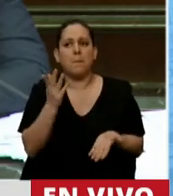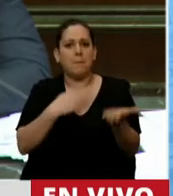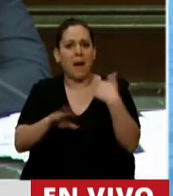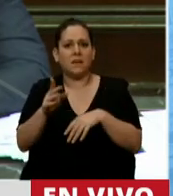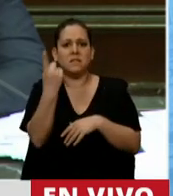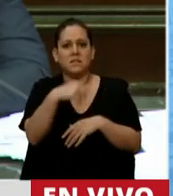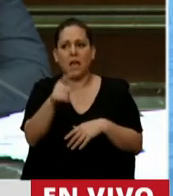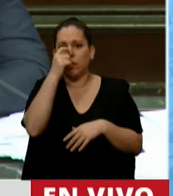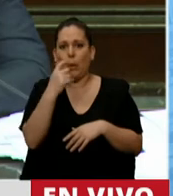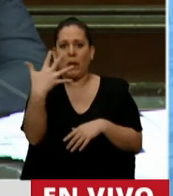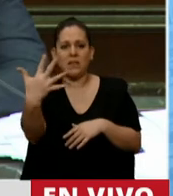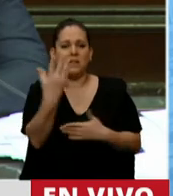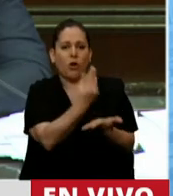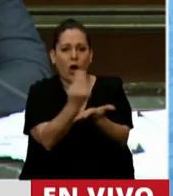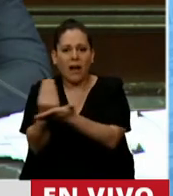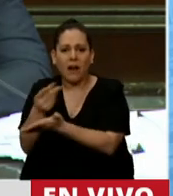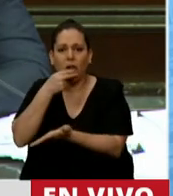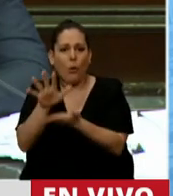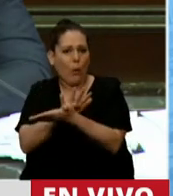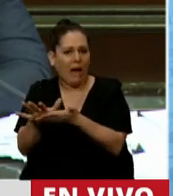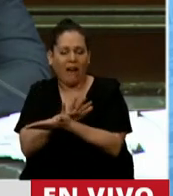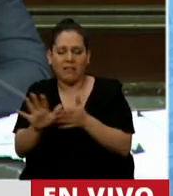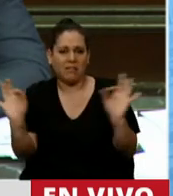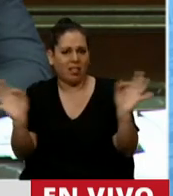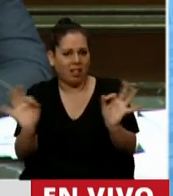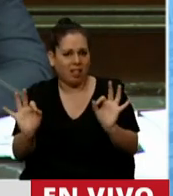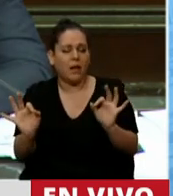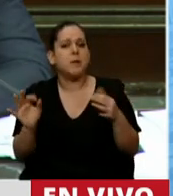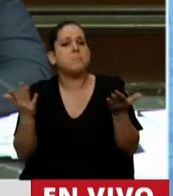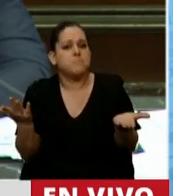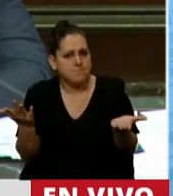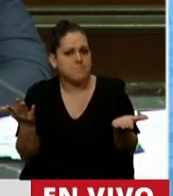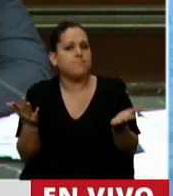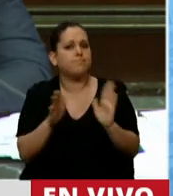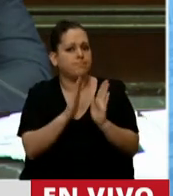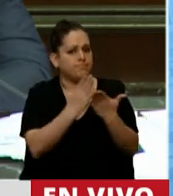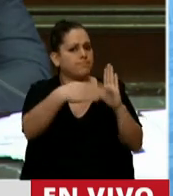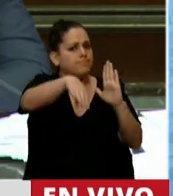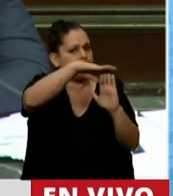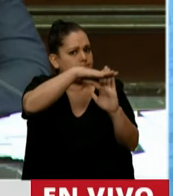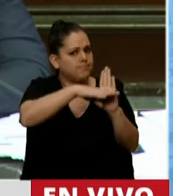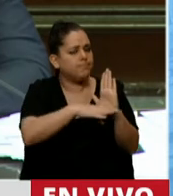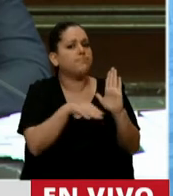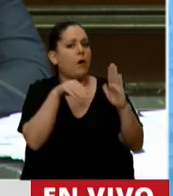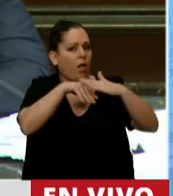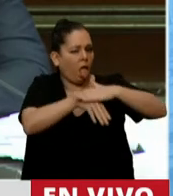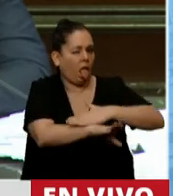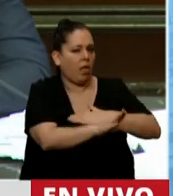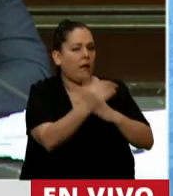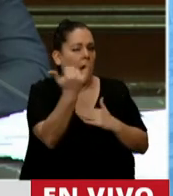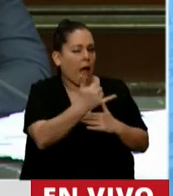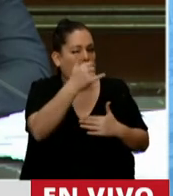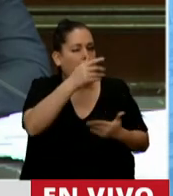del 25% de cargos vacantes. Mientras tanto, los pliegos duermen en algún cajón del